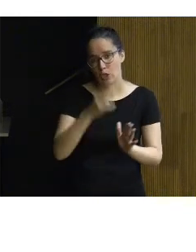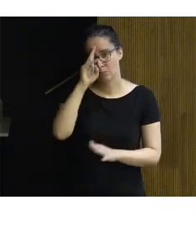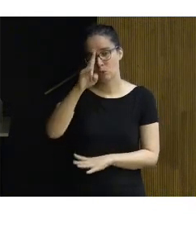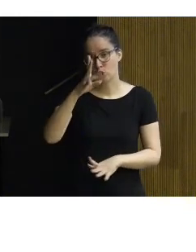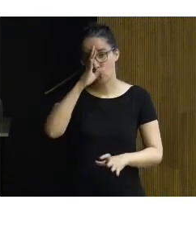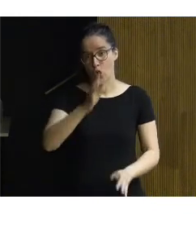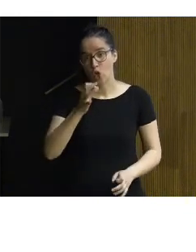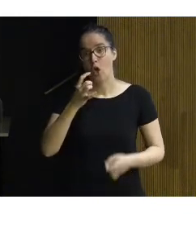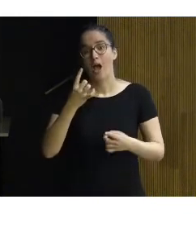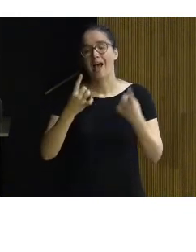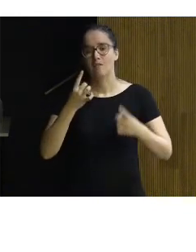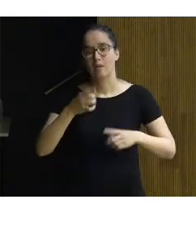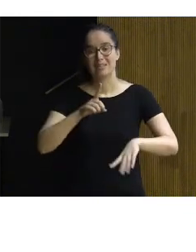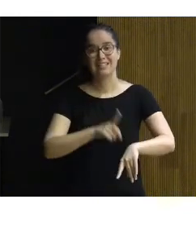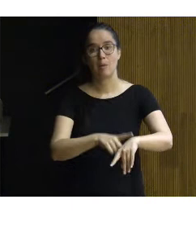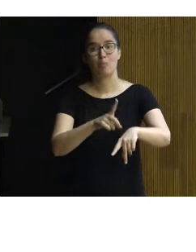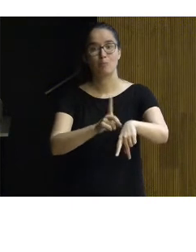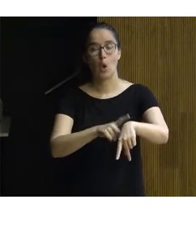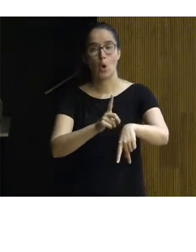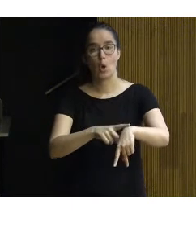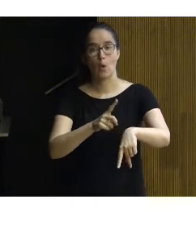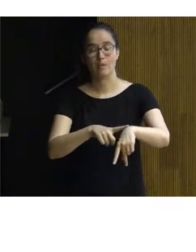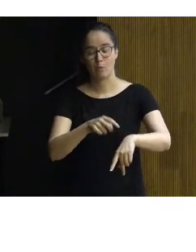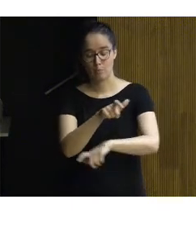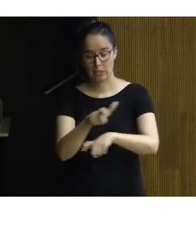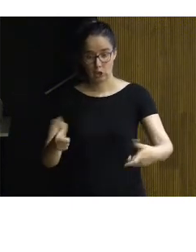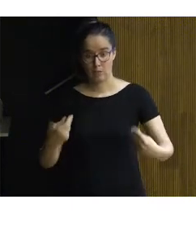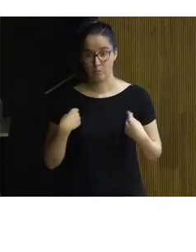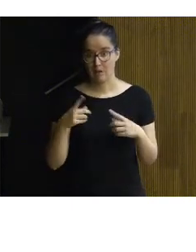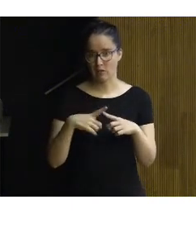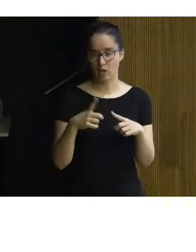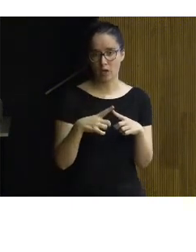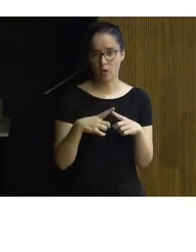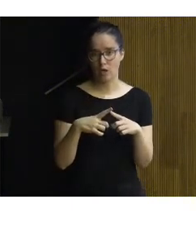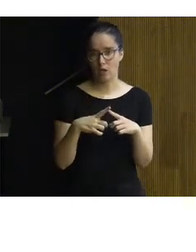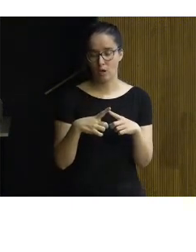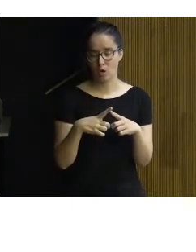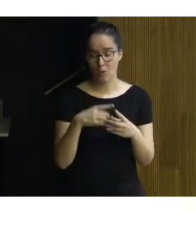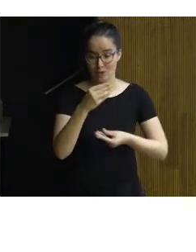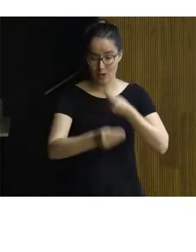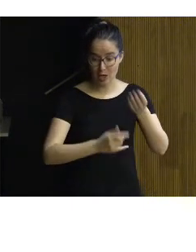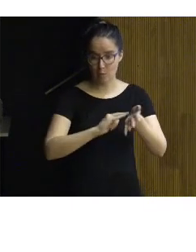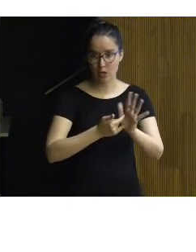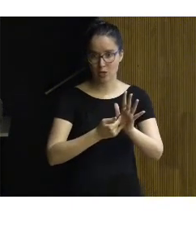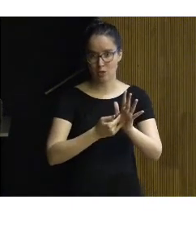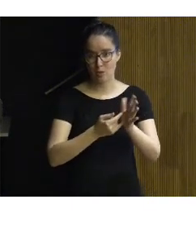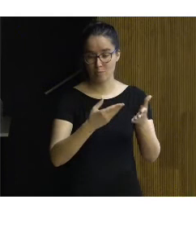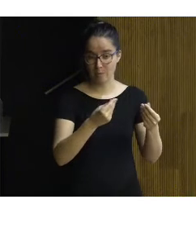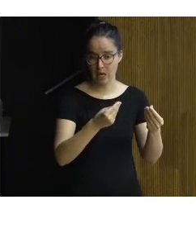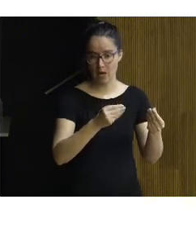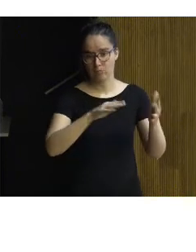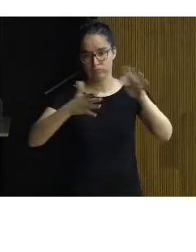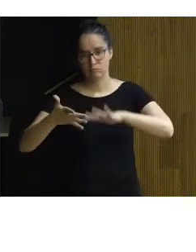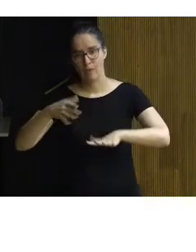hay que esperar a que el tiempo permita hacer ver a la población local lo que el autor tenía claro cuando realizaba el proyecto en papel en su estudio.